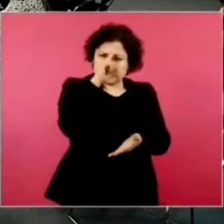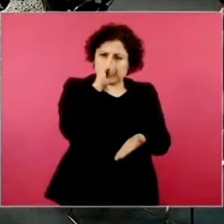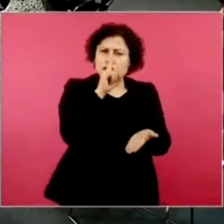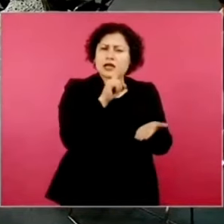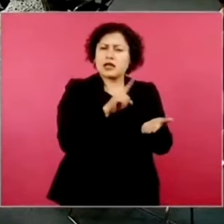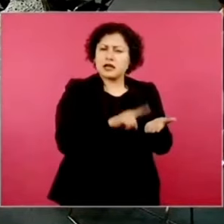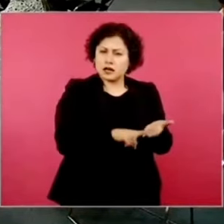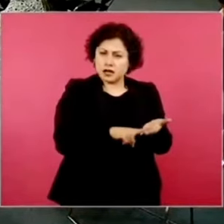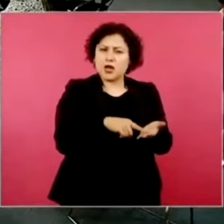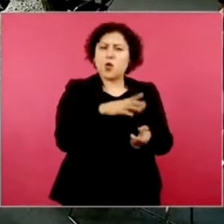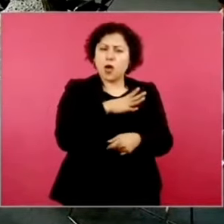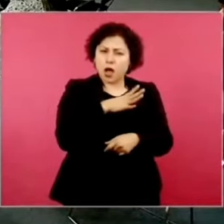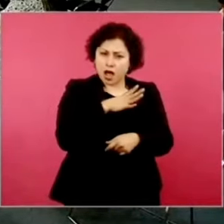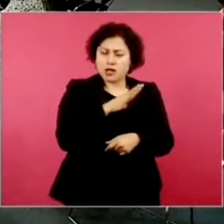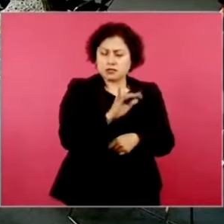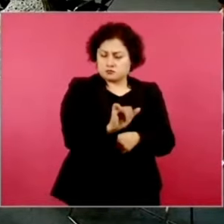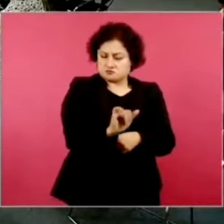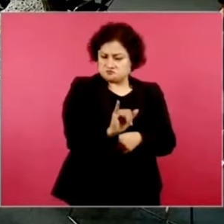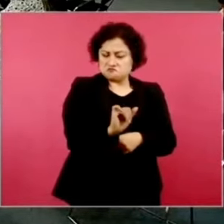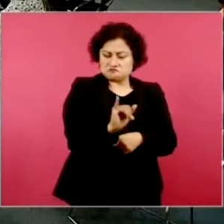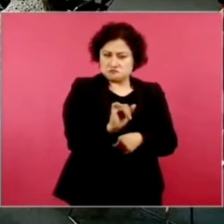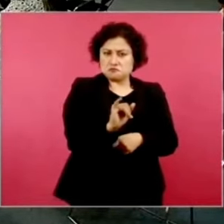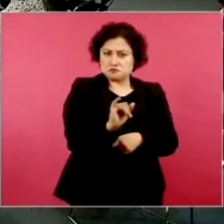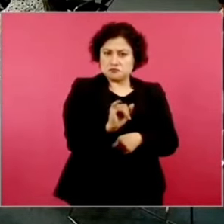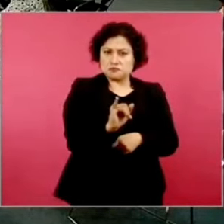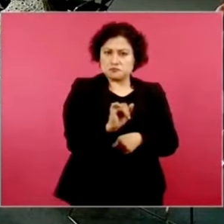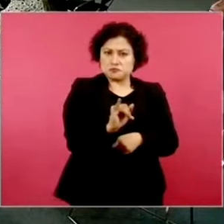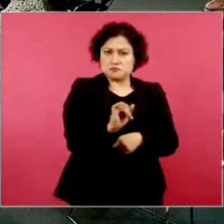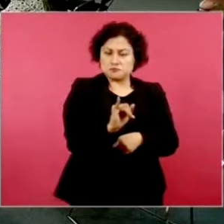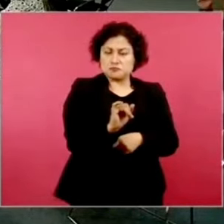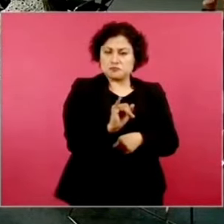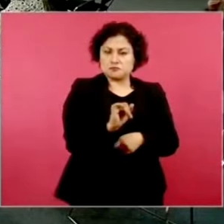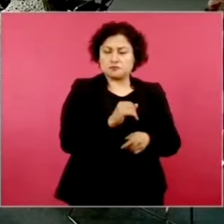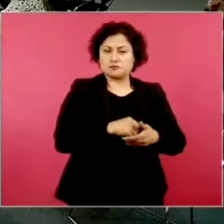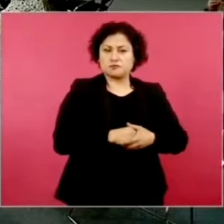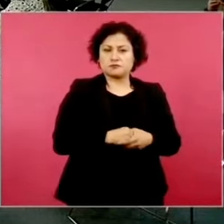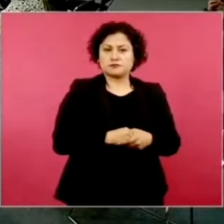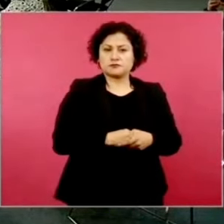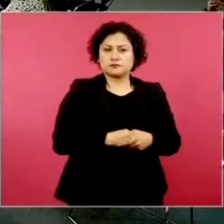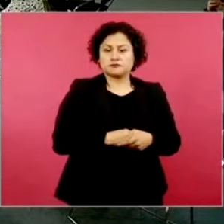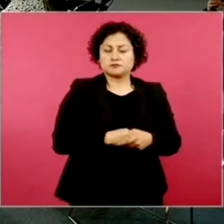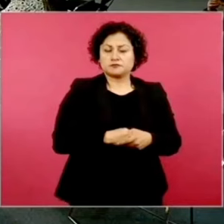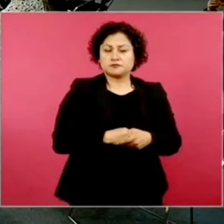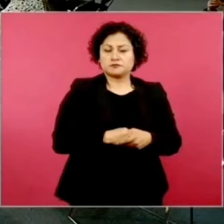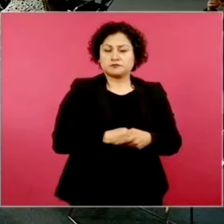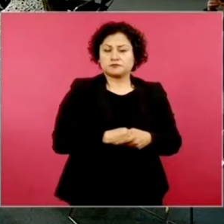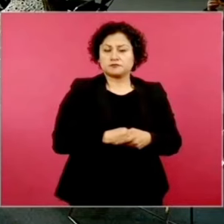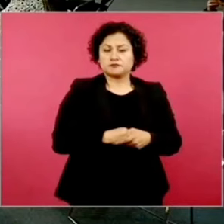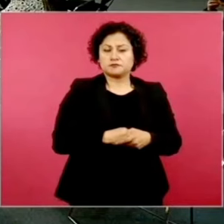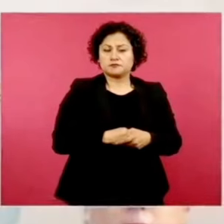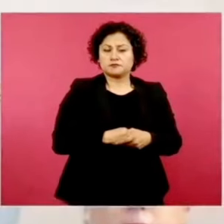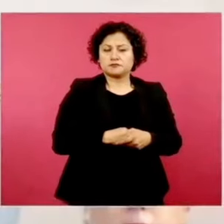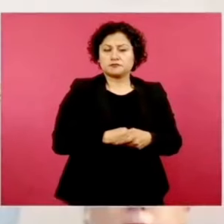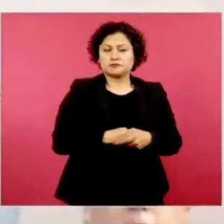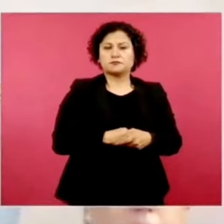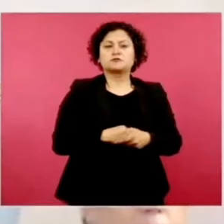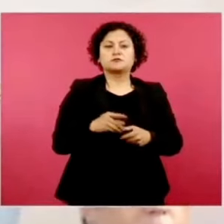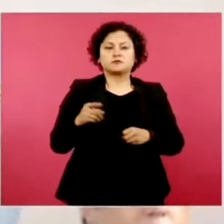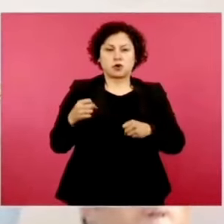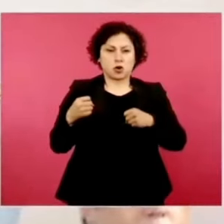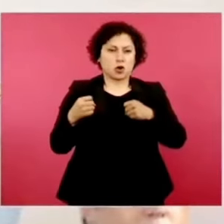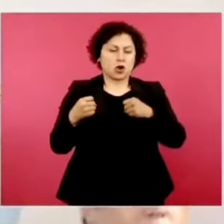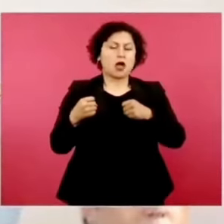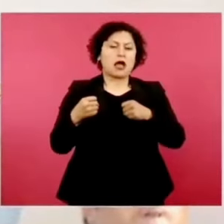debemos de tener en frontera,